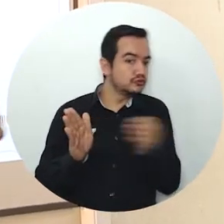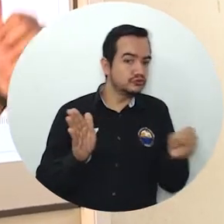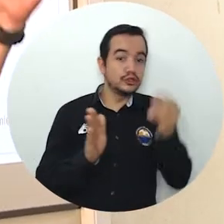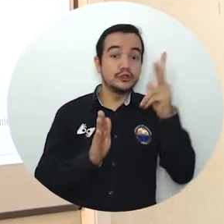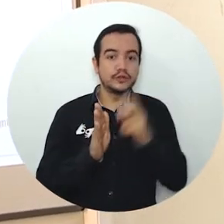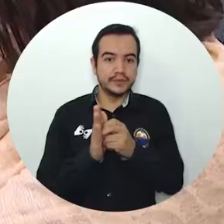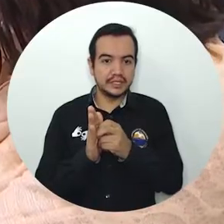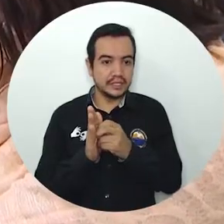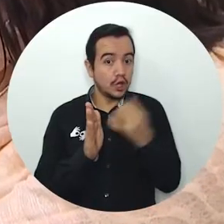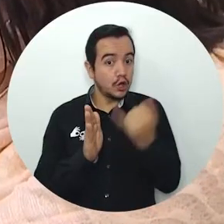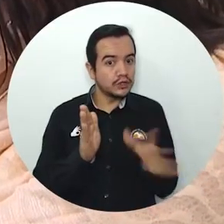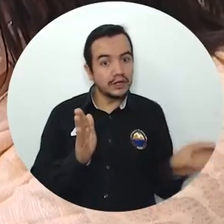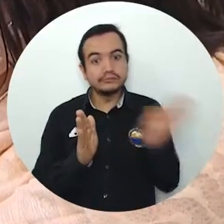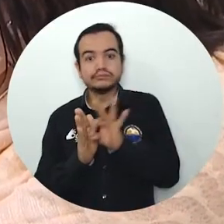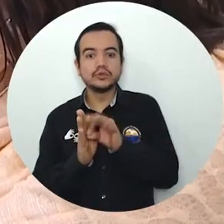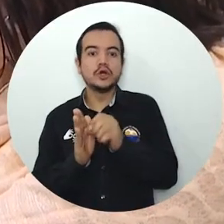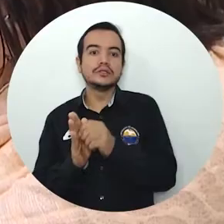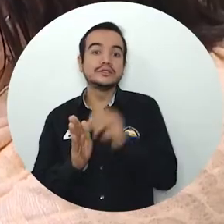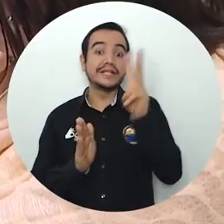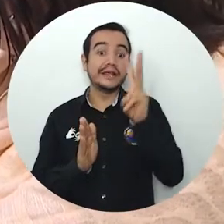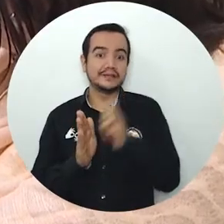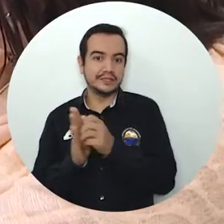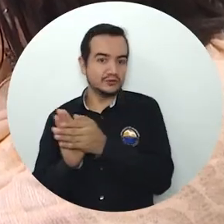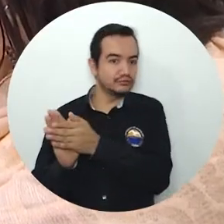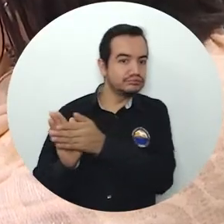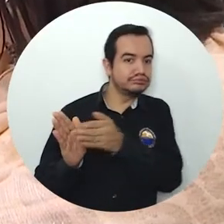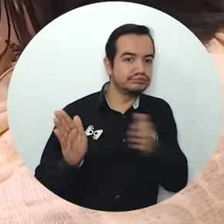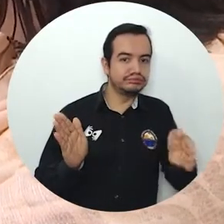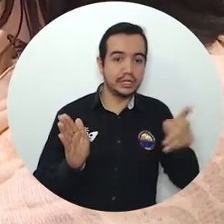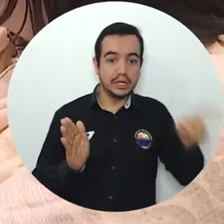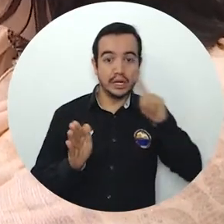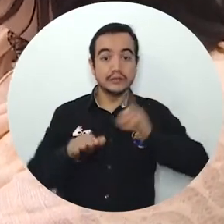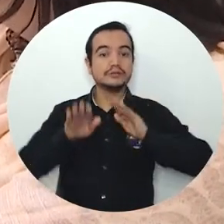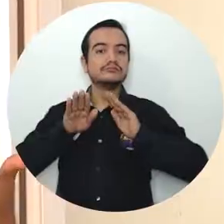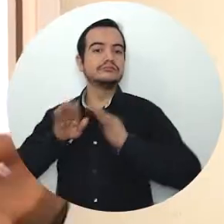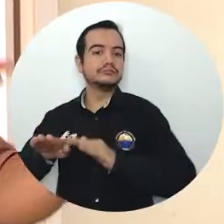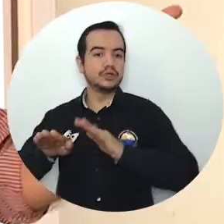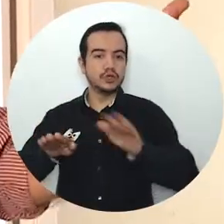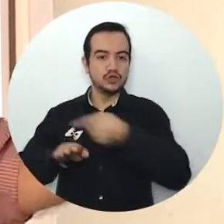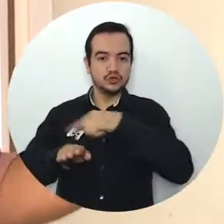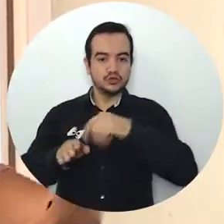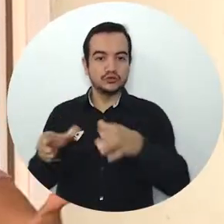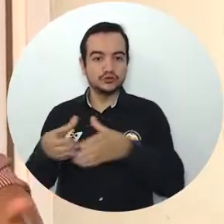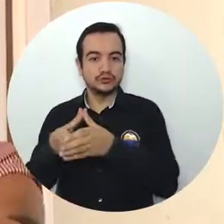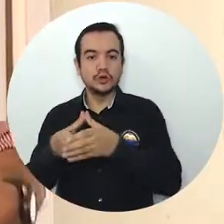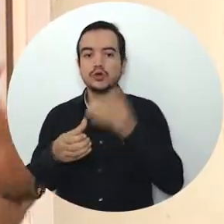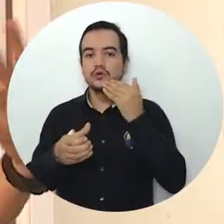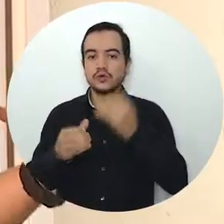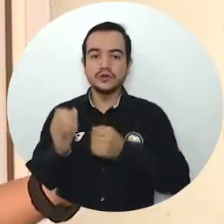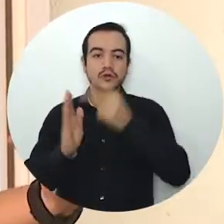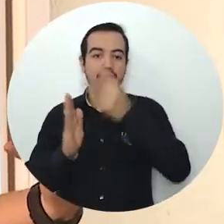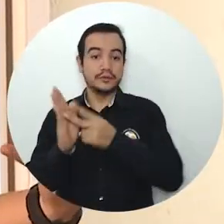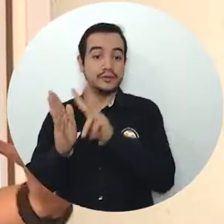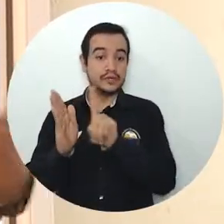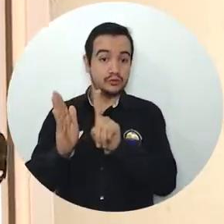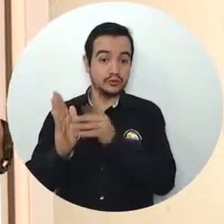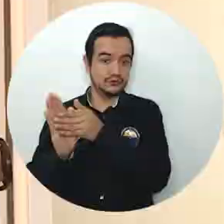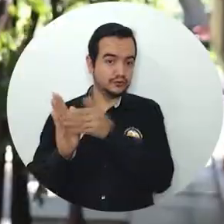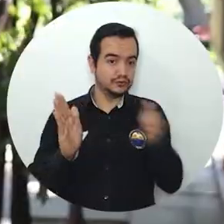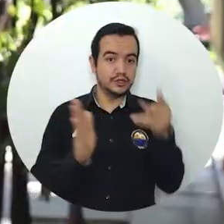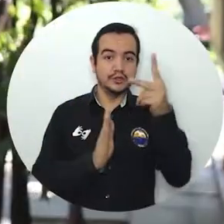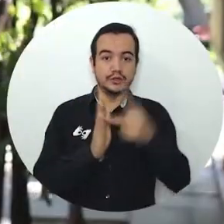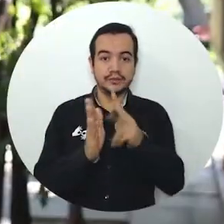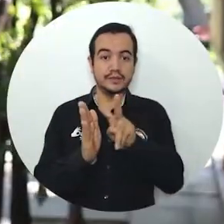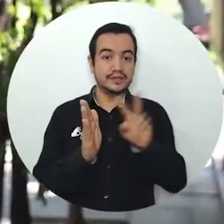académica nacional le ratificaran su confianza y lo designaran para continuar al frente de la representación en el ciclo 2021-2023.